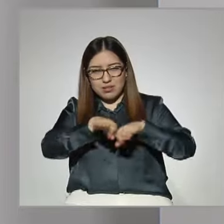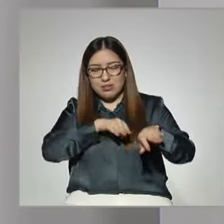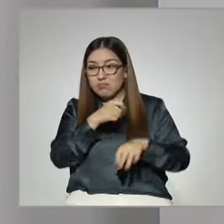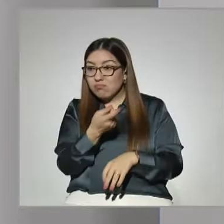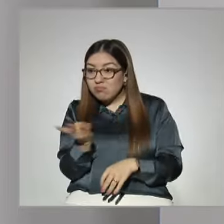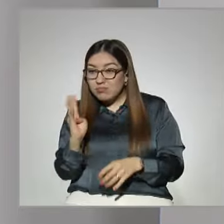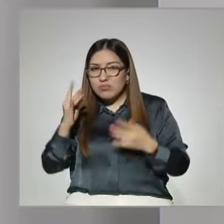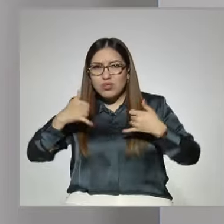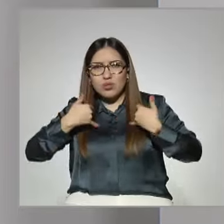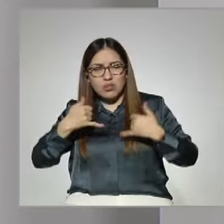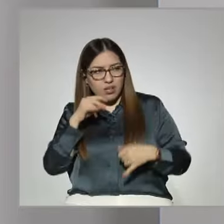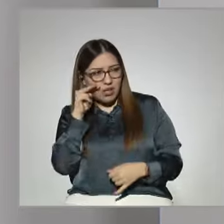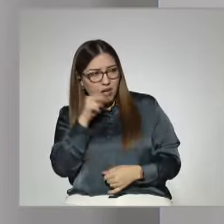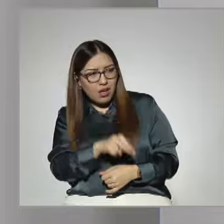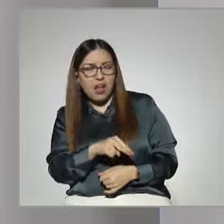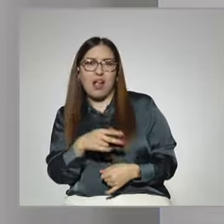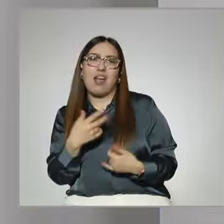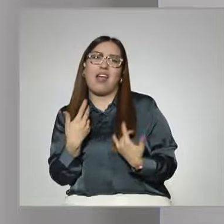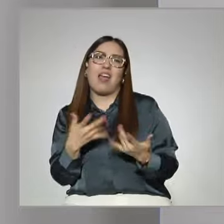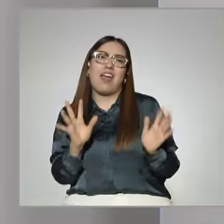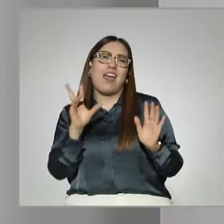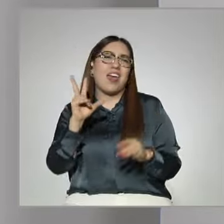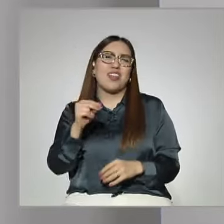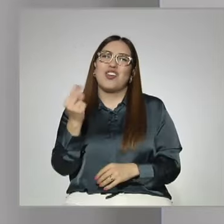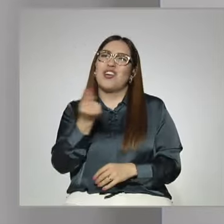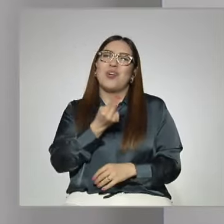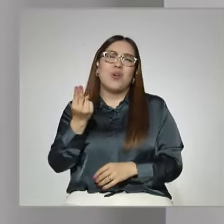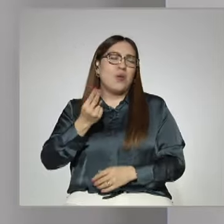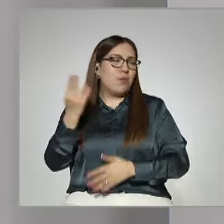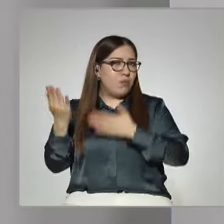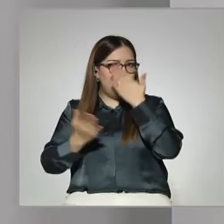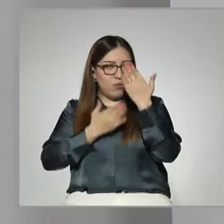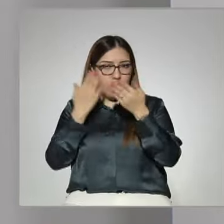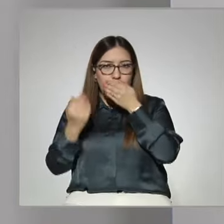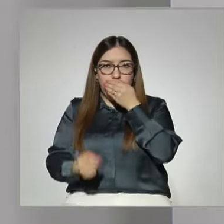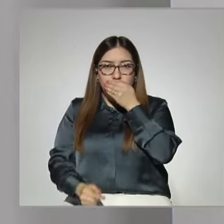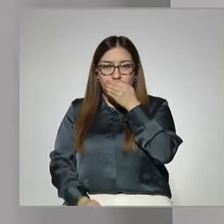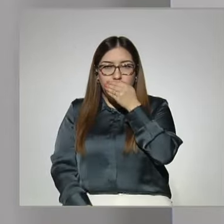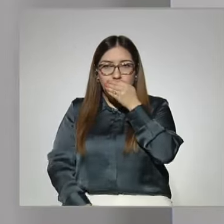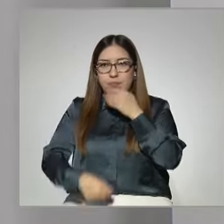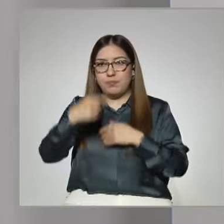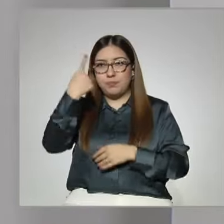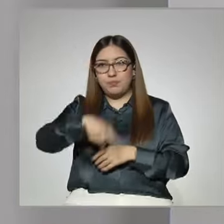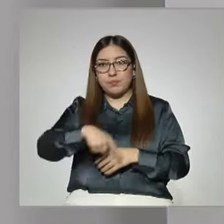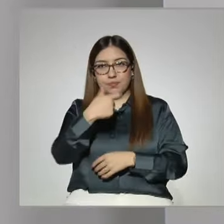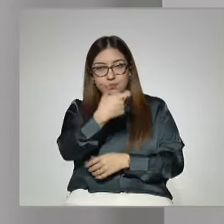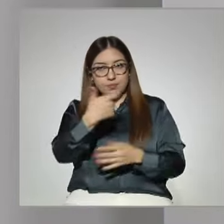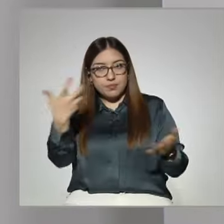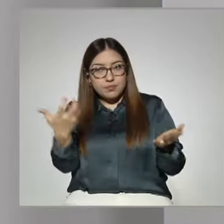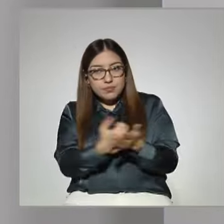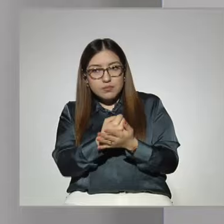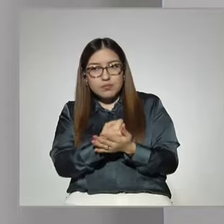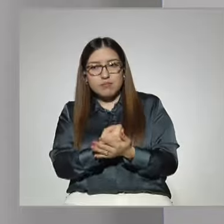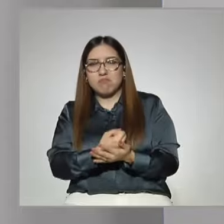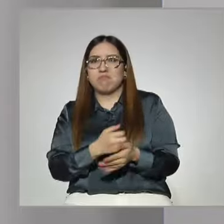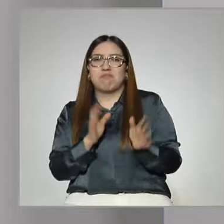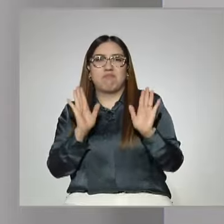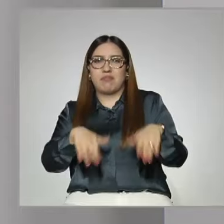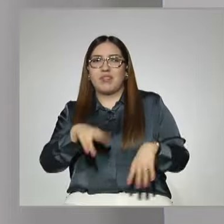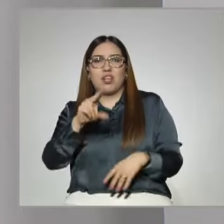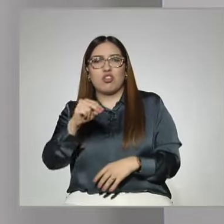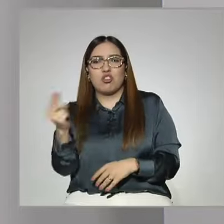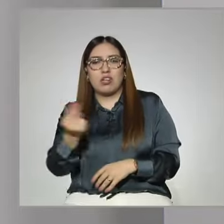este tipo de realidades y dicen, pues, sí, ni se necesita estudiar, ¿no? Para ganar dinero, para vivir bien. Pero hay que